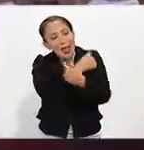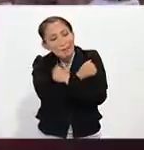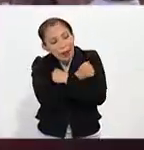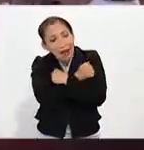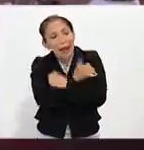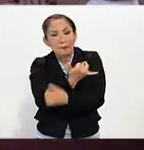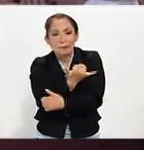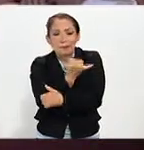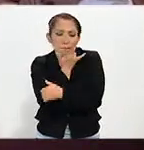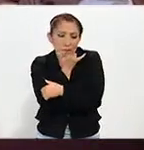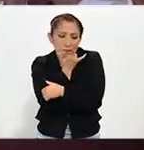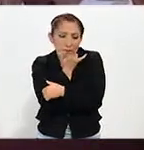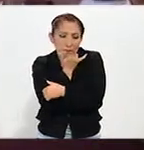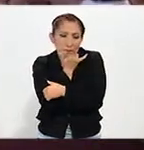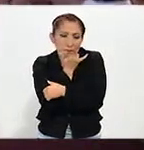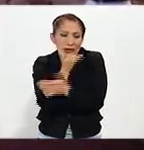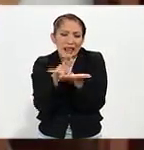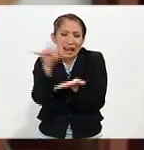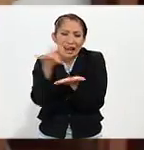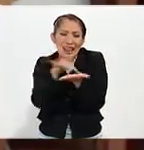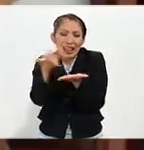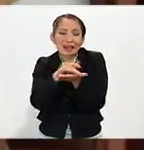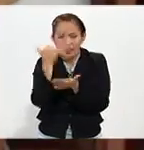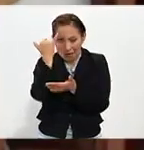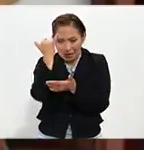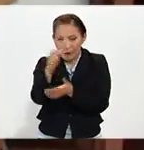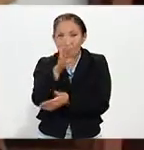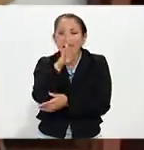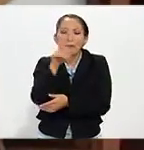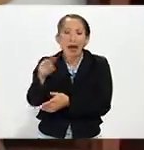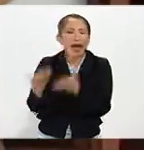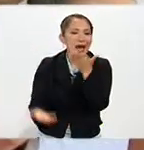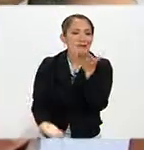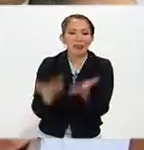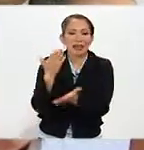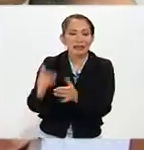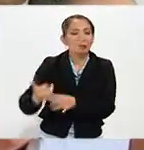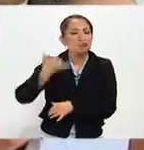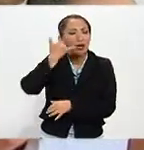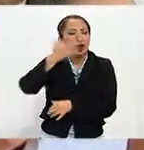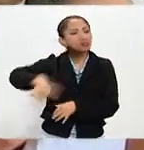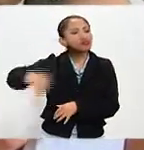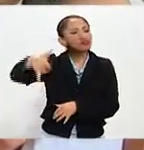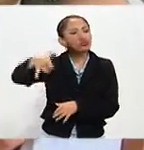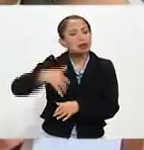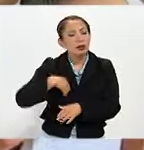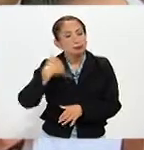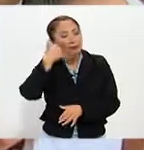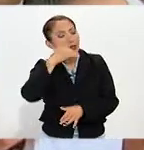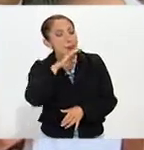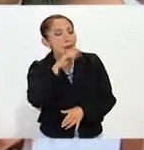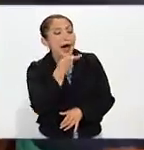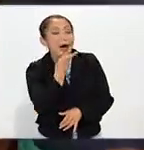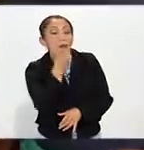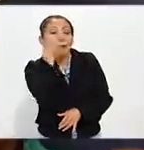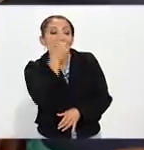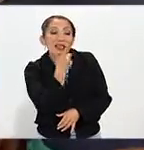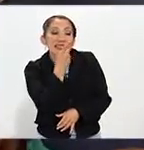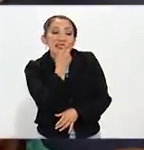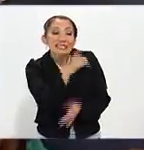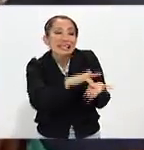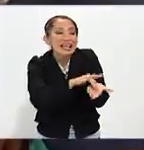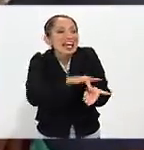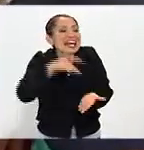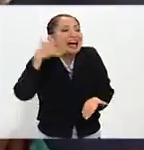amarla, perdonarla, agradecerla. Imagínate que a tu mamá de repente suena el teléfono y le dices, mamá, hablo para decirte